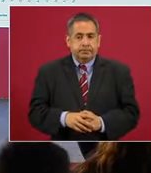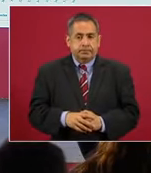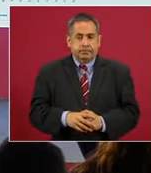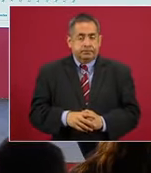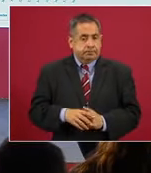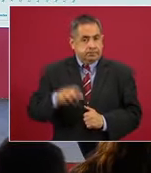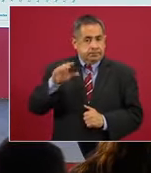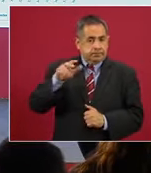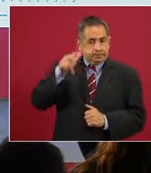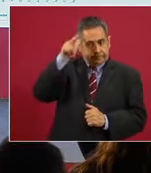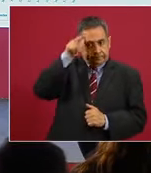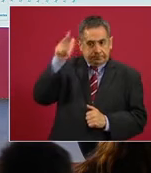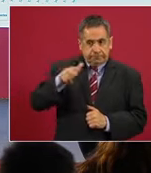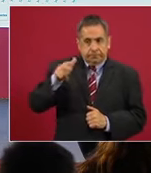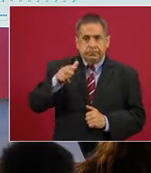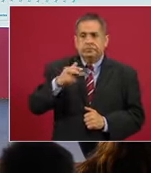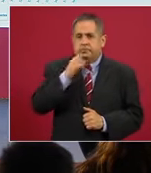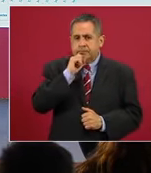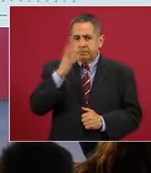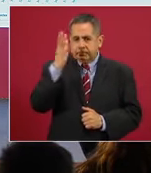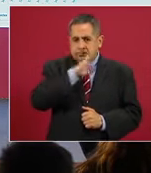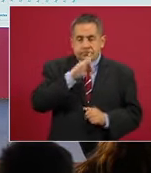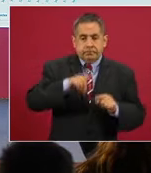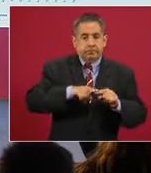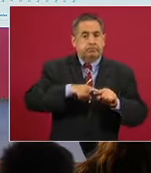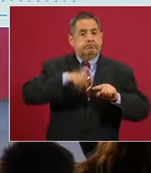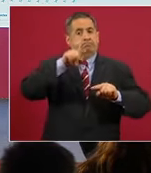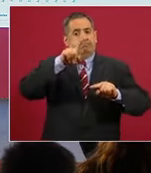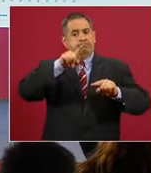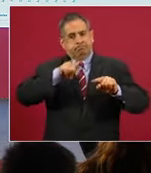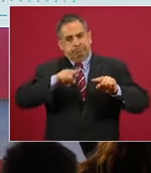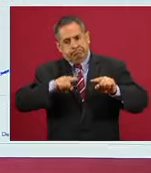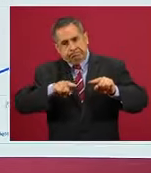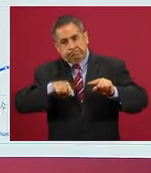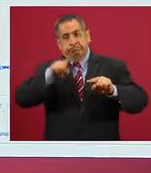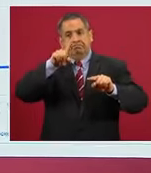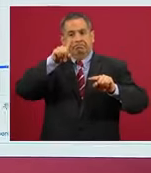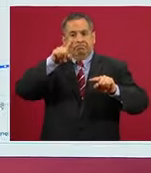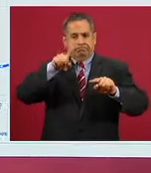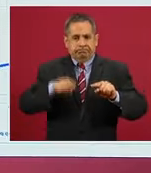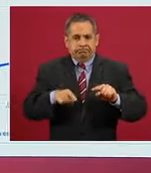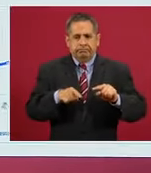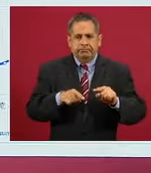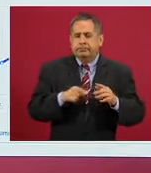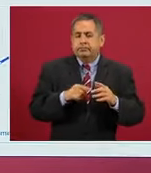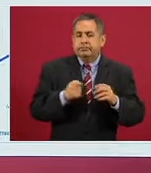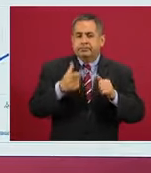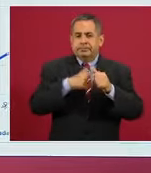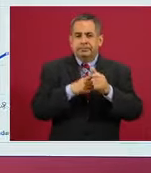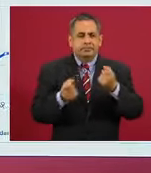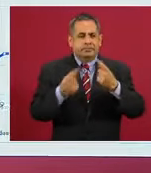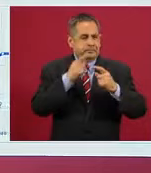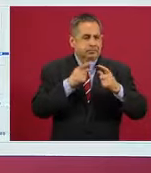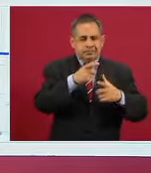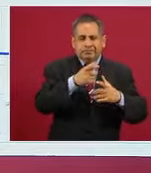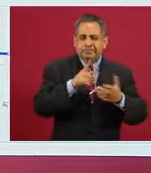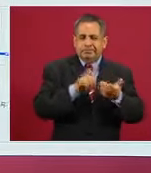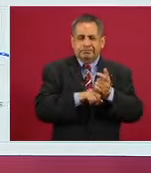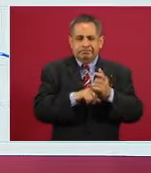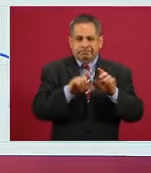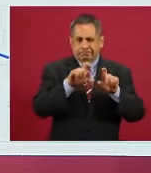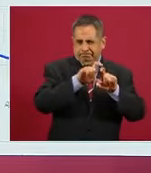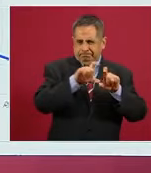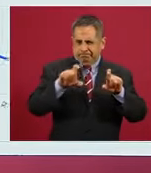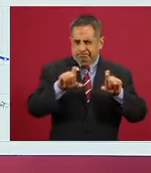Hidalgo tuvo también, como pueden ver, varios periodos, tuvo un periodo de ascenso, después un periodo de meseta que se logró a partir de algunas intervenciones de